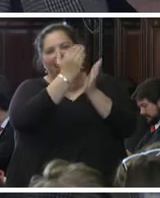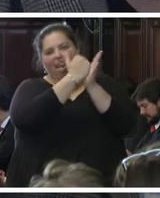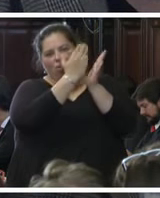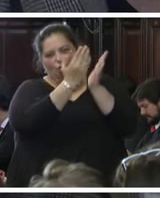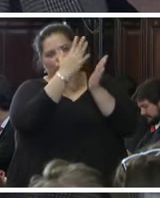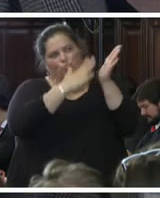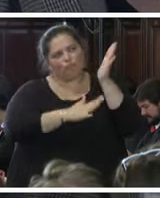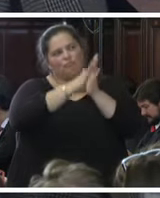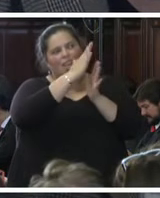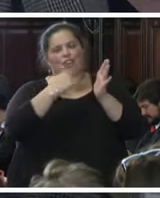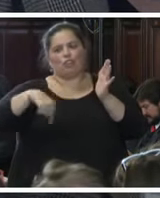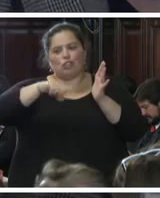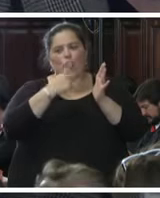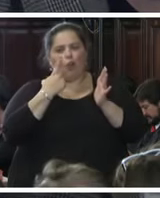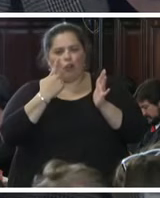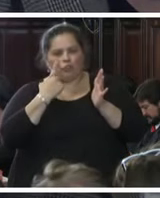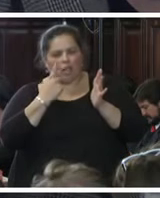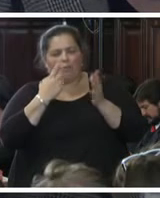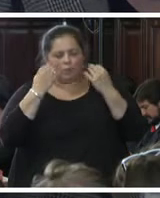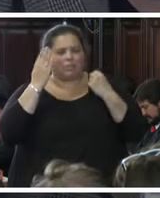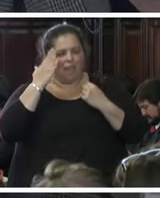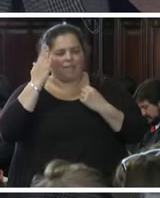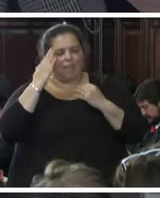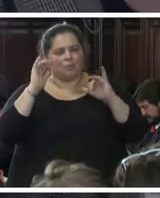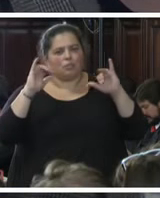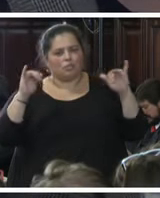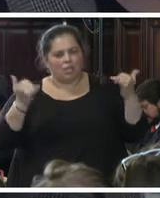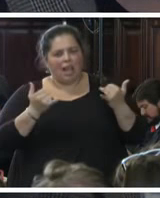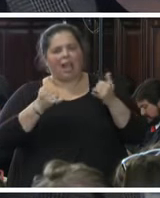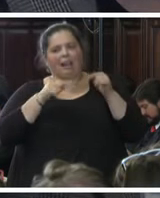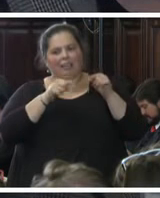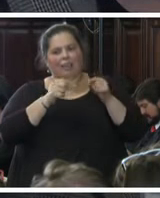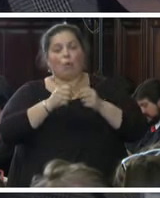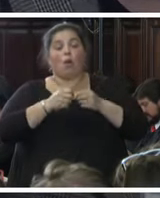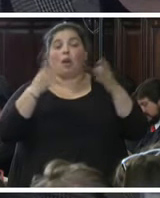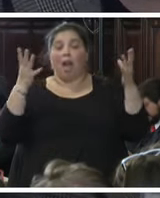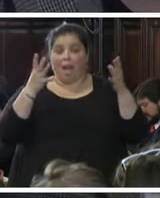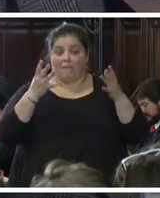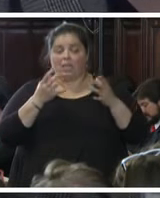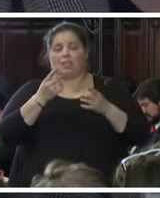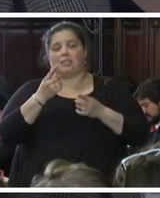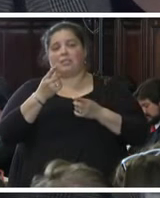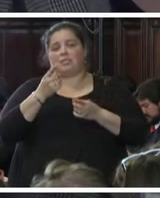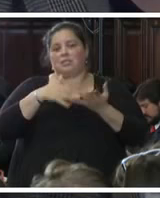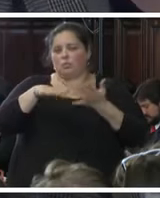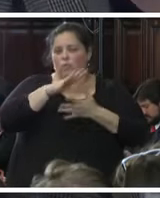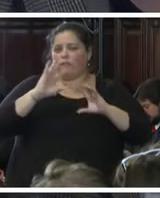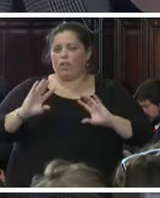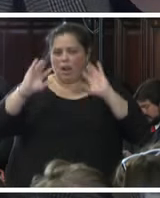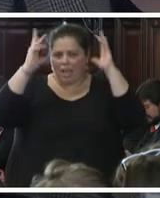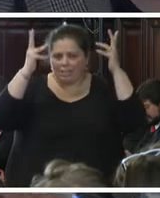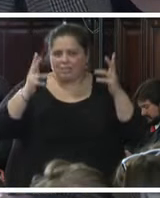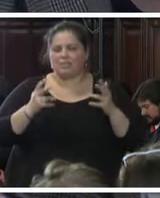conocemos que se han producido graves hechos, violencia